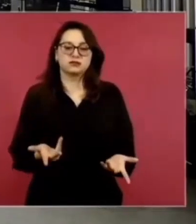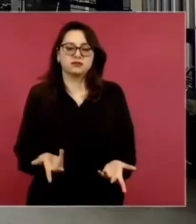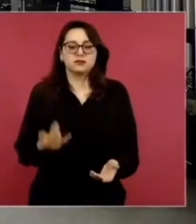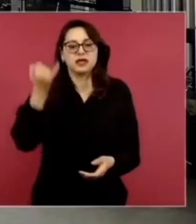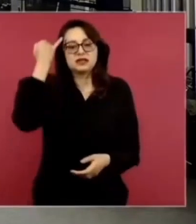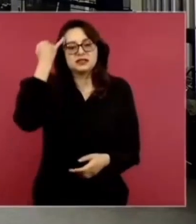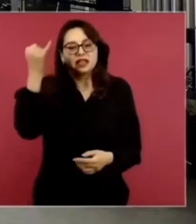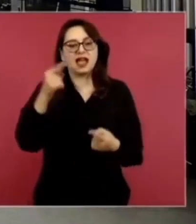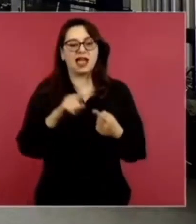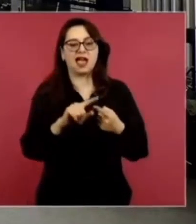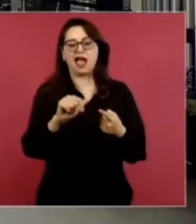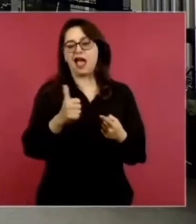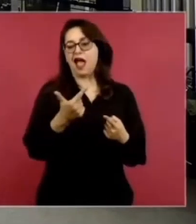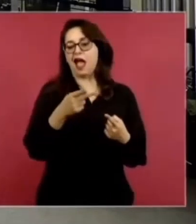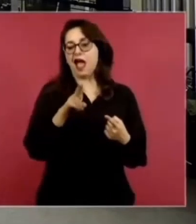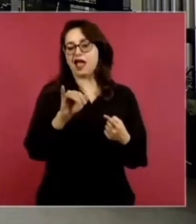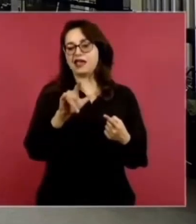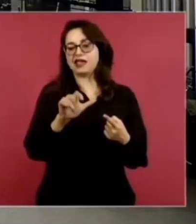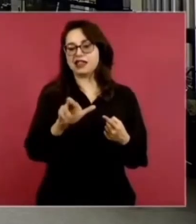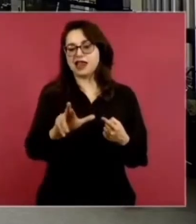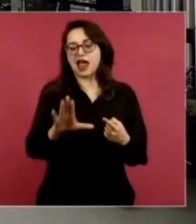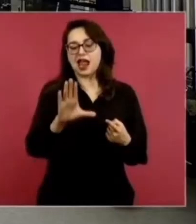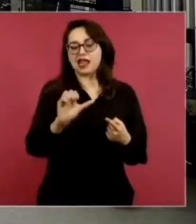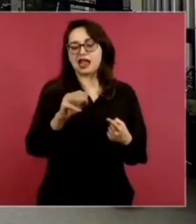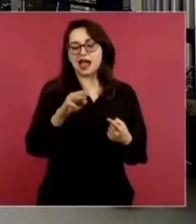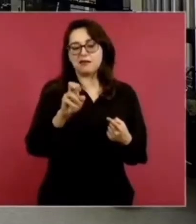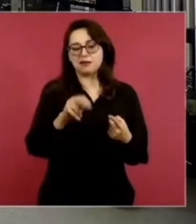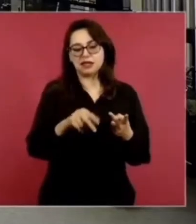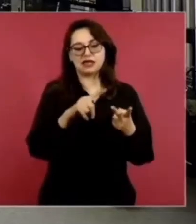Bulnes.